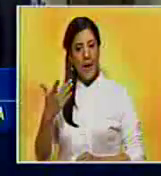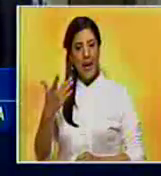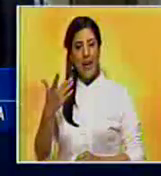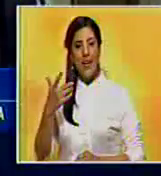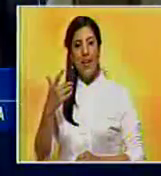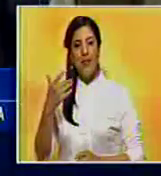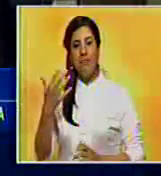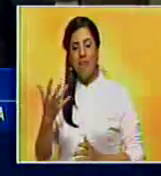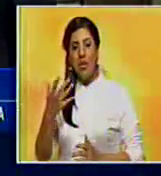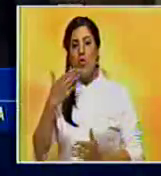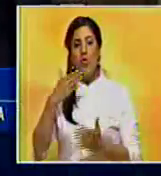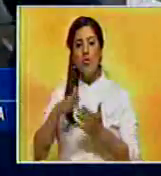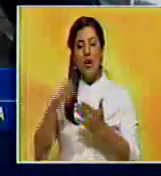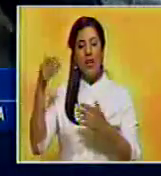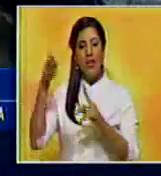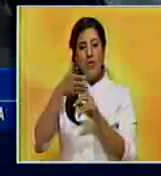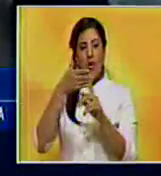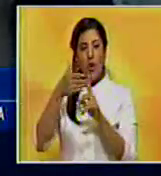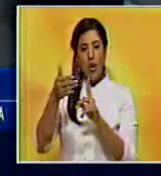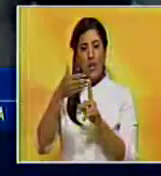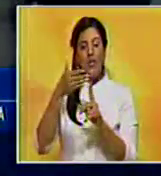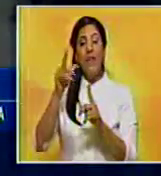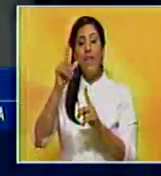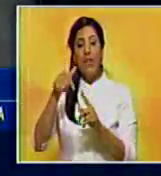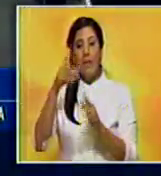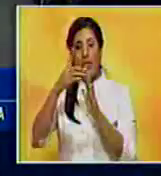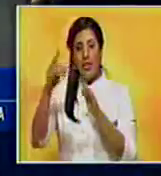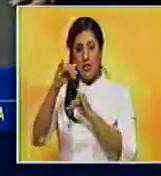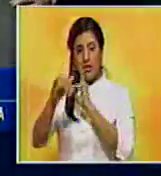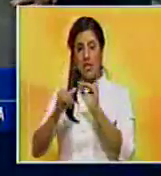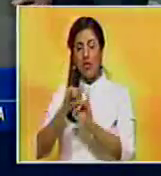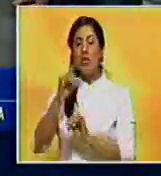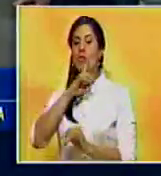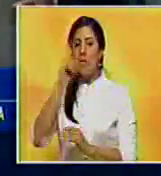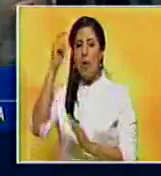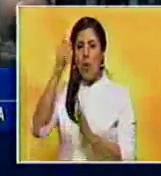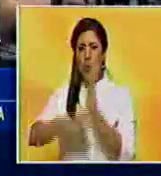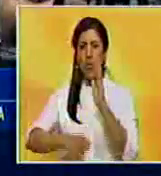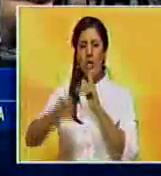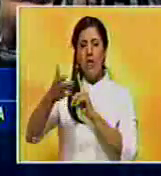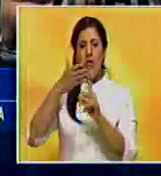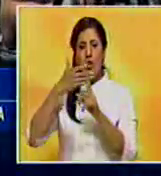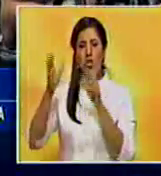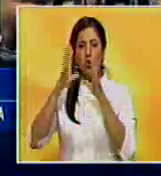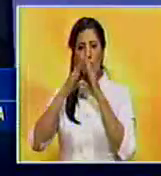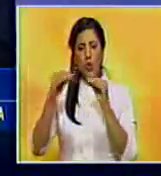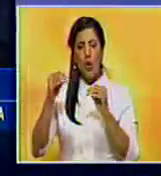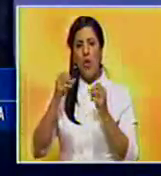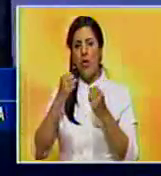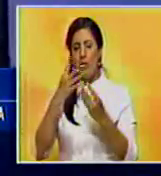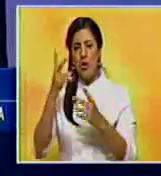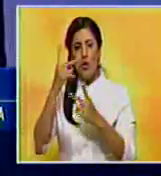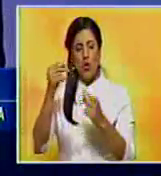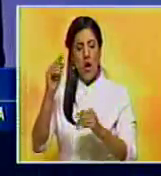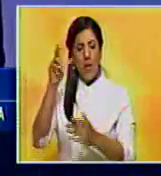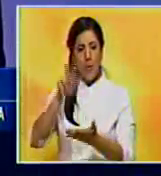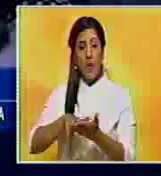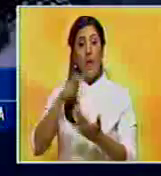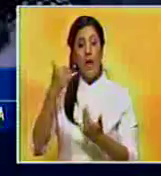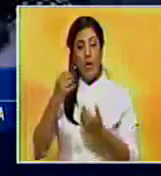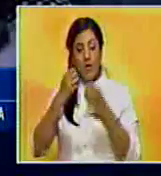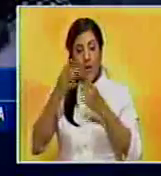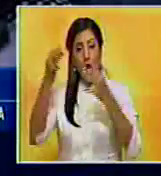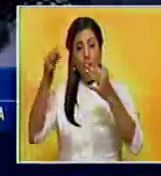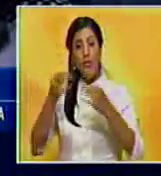penas de muerte y tortura, alegando que el derecho internacional prohíbe el maltrato en todas sus expresiones. La iniciativa se